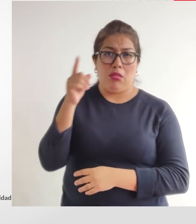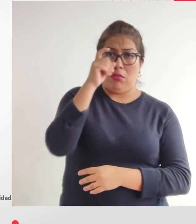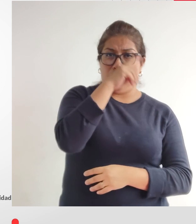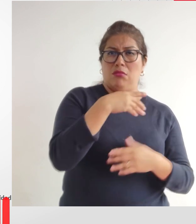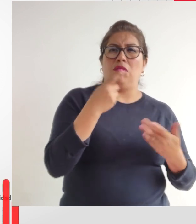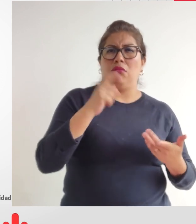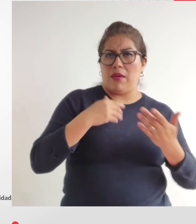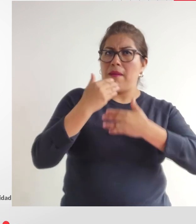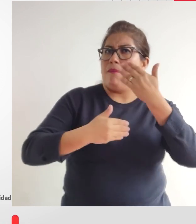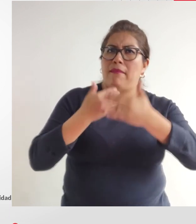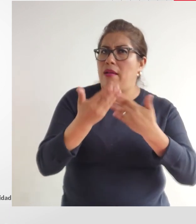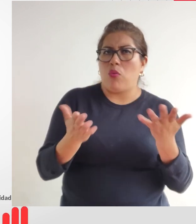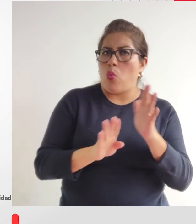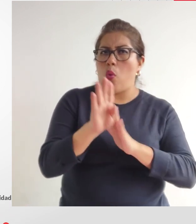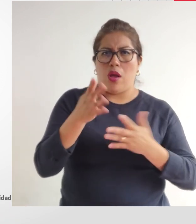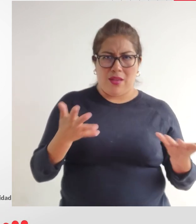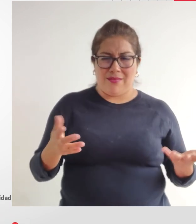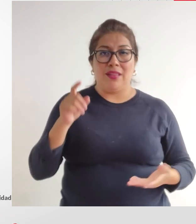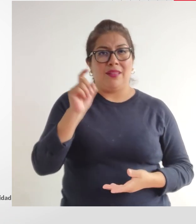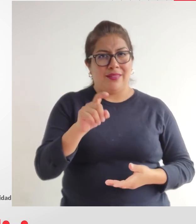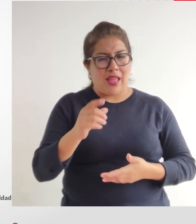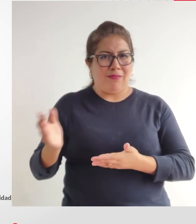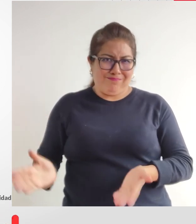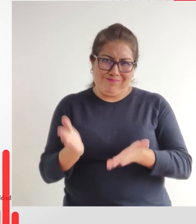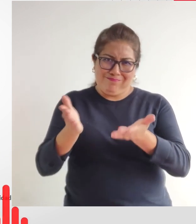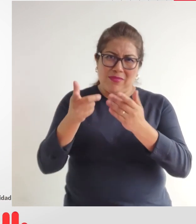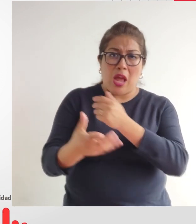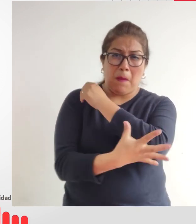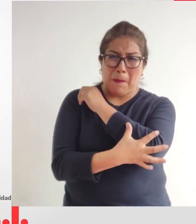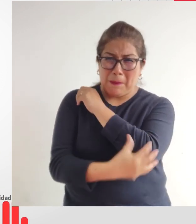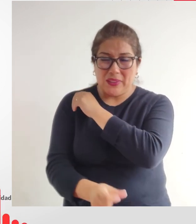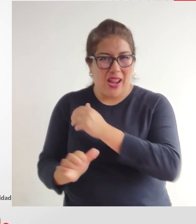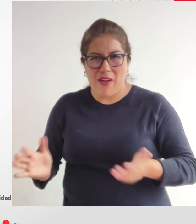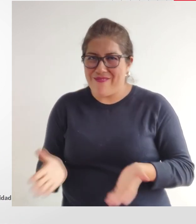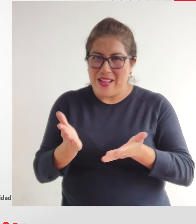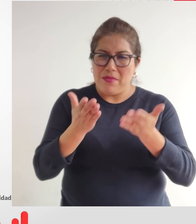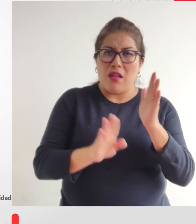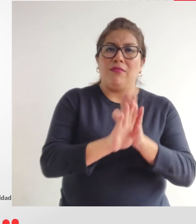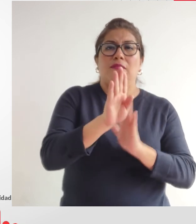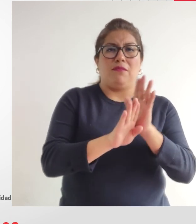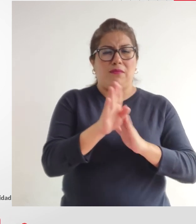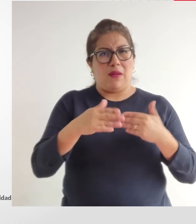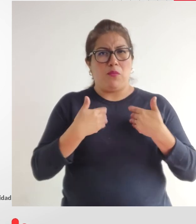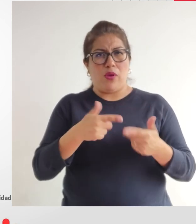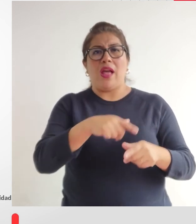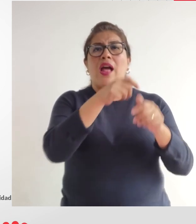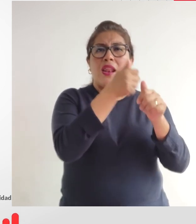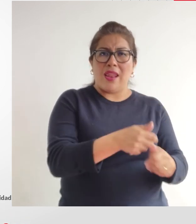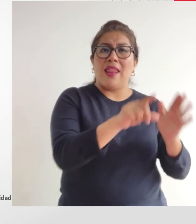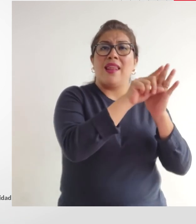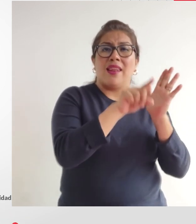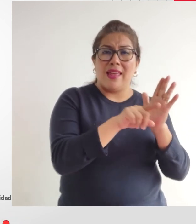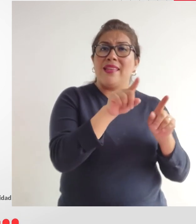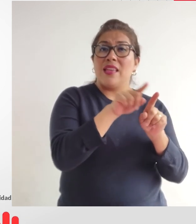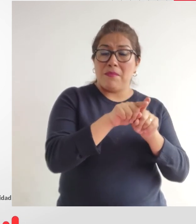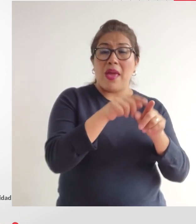desarrollo sostenible que es justamente sacar de la extrema pobreza a las personas y cumplir con la